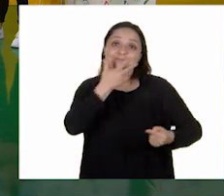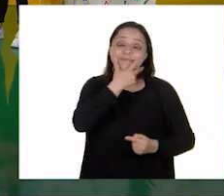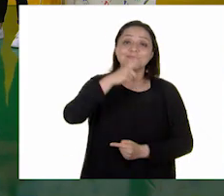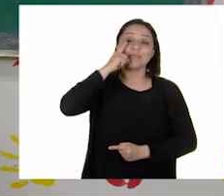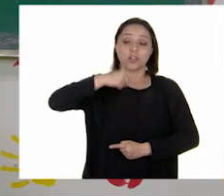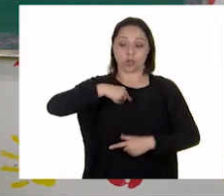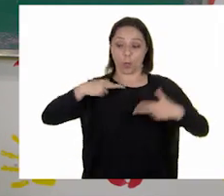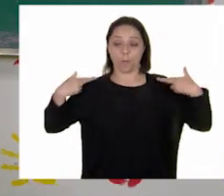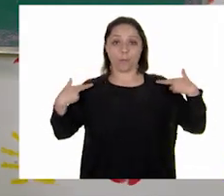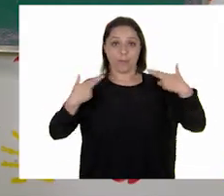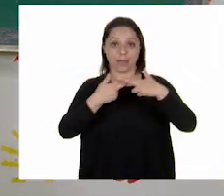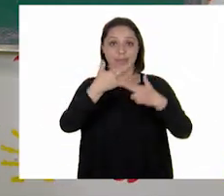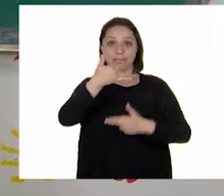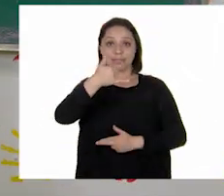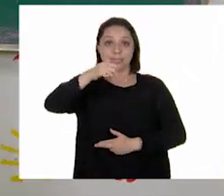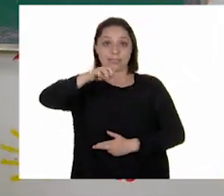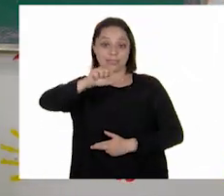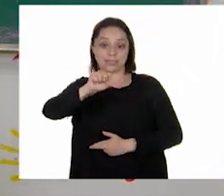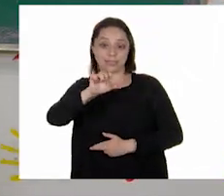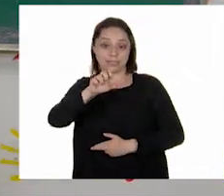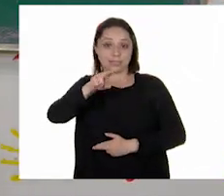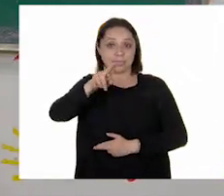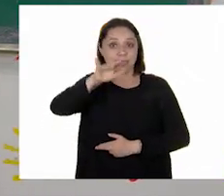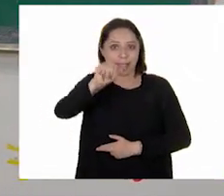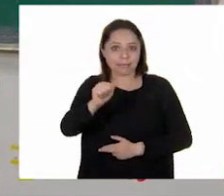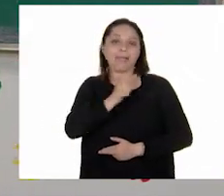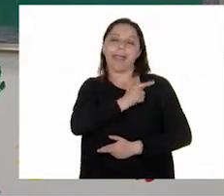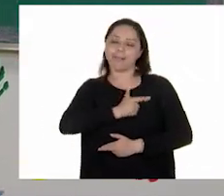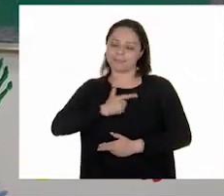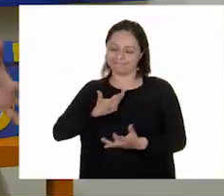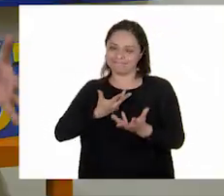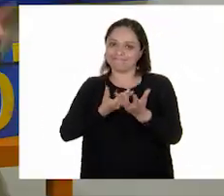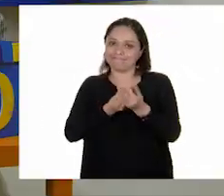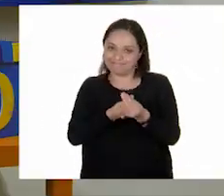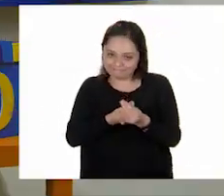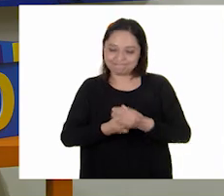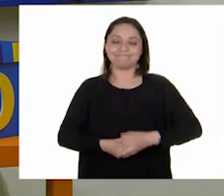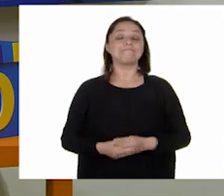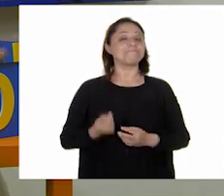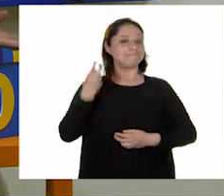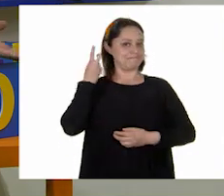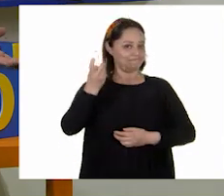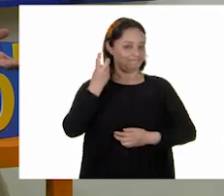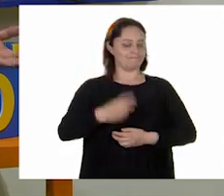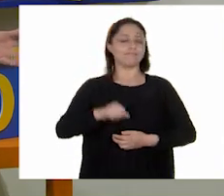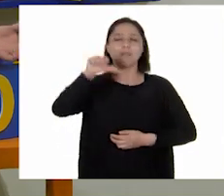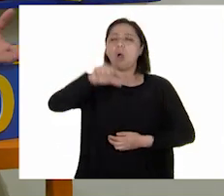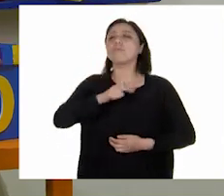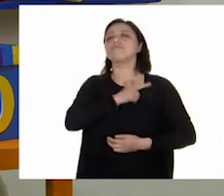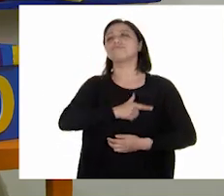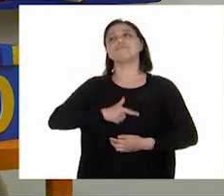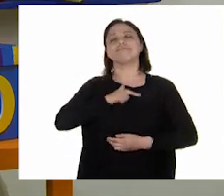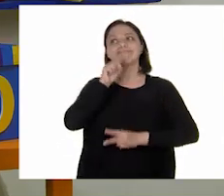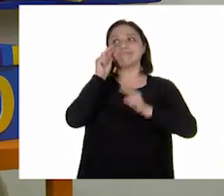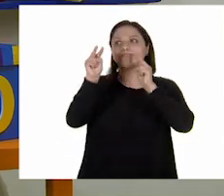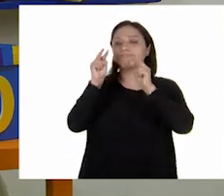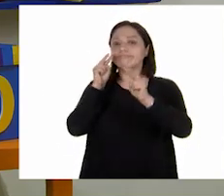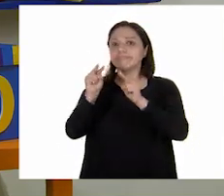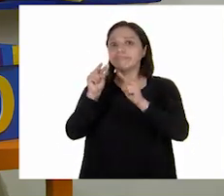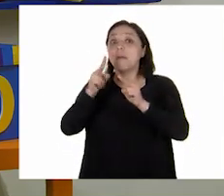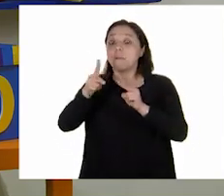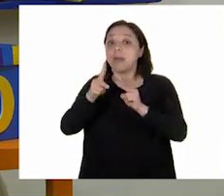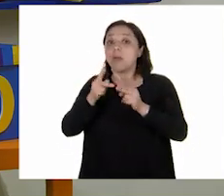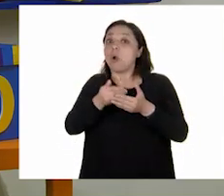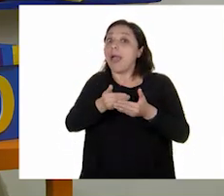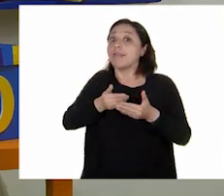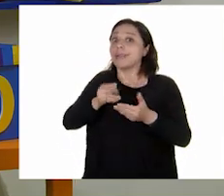Yesenia y es un gusto poder trabajar con ustedes. Exactamente. Pues qué gusto me da verlas desde luego. Y antes de empezar,